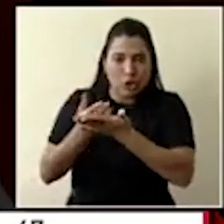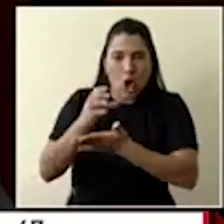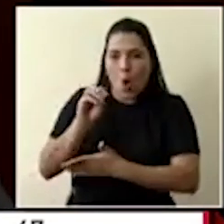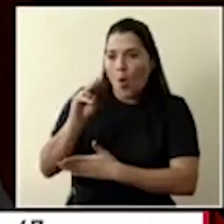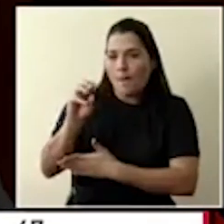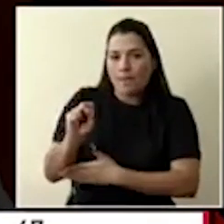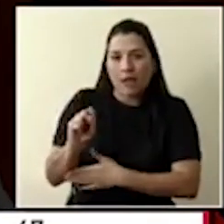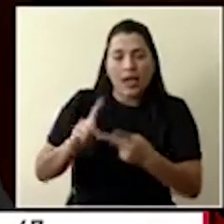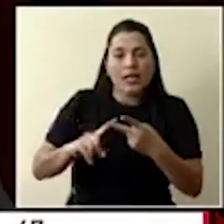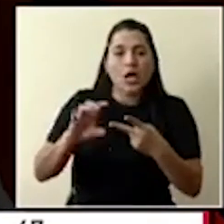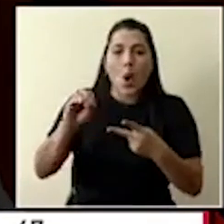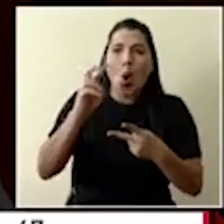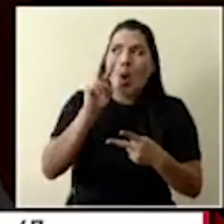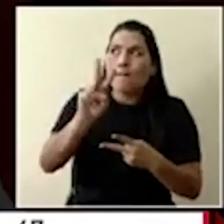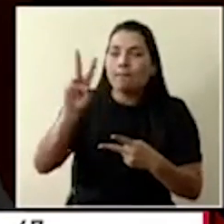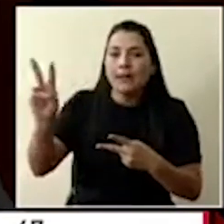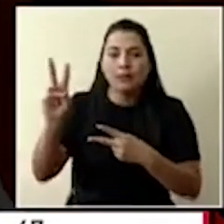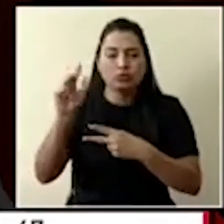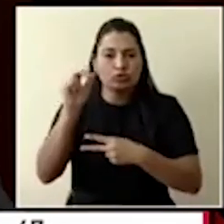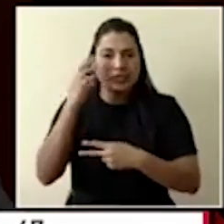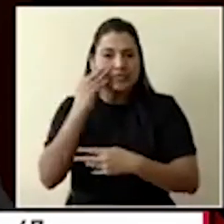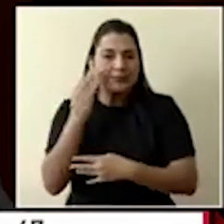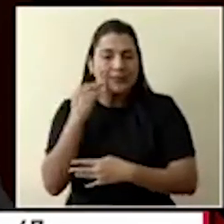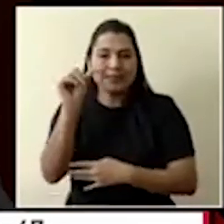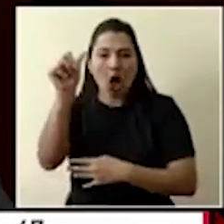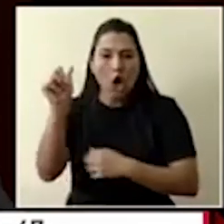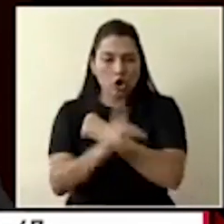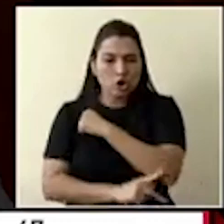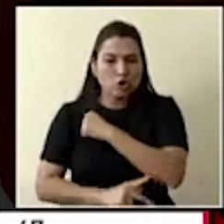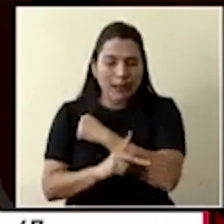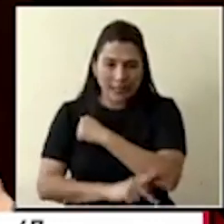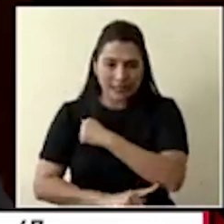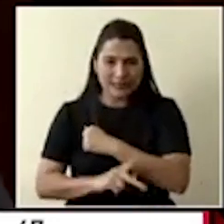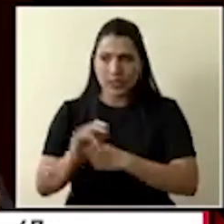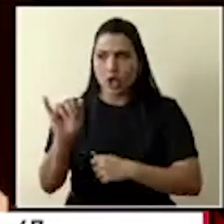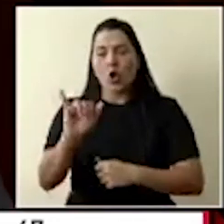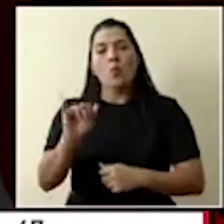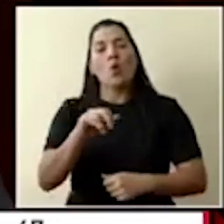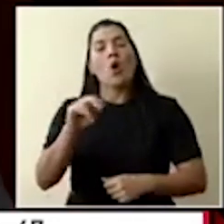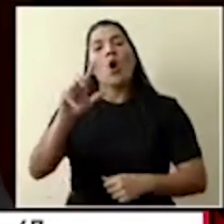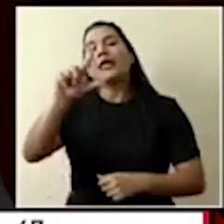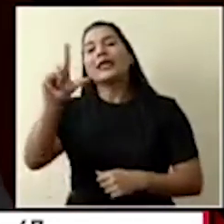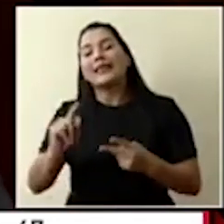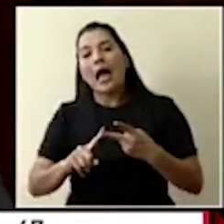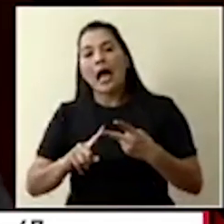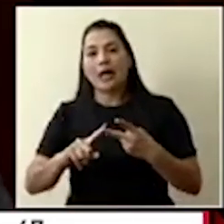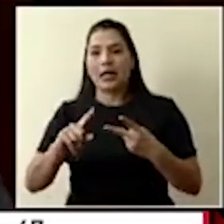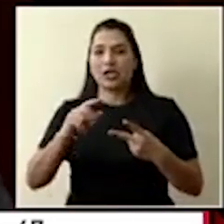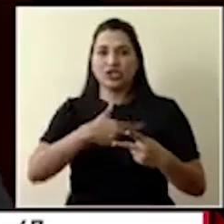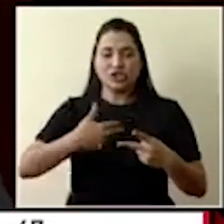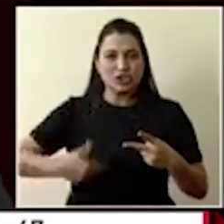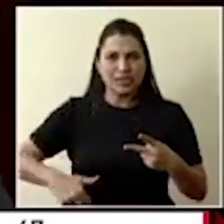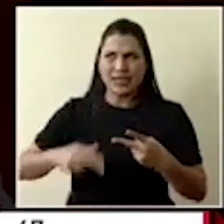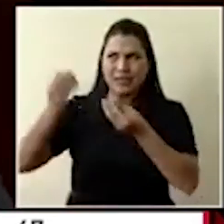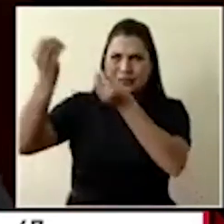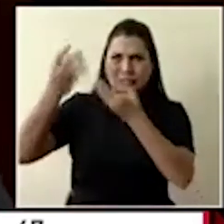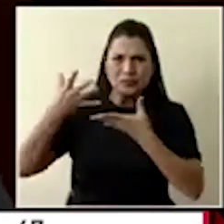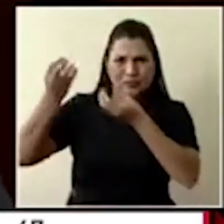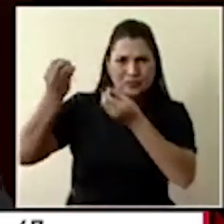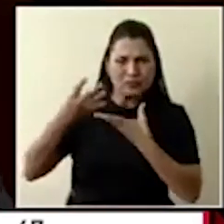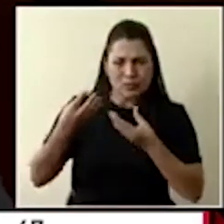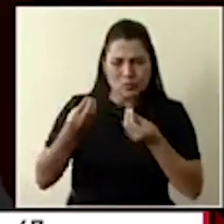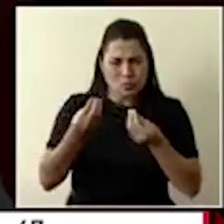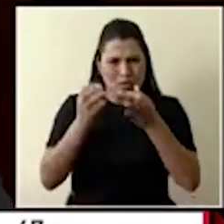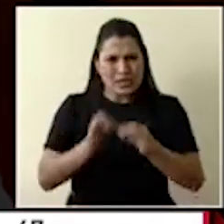mayor que Costa Rica, como Italia, como España, como China, que ya nos han venido dando informaciones importantísimas sobre cuáles son los